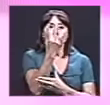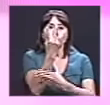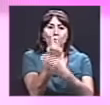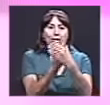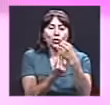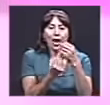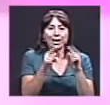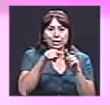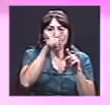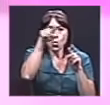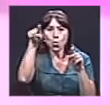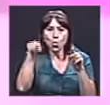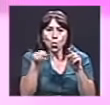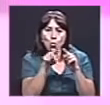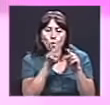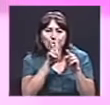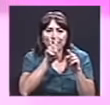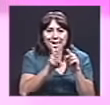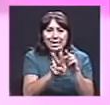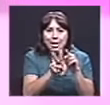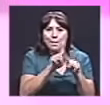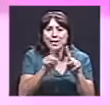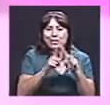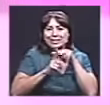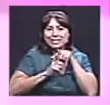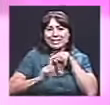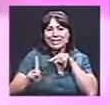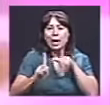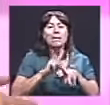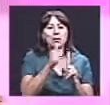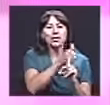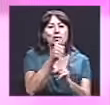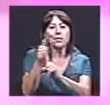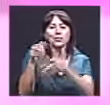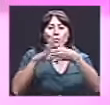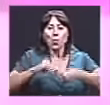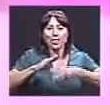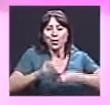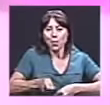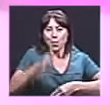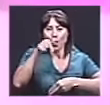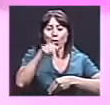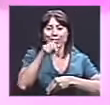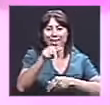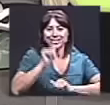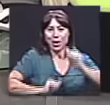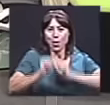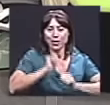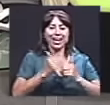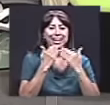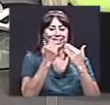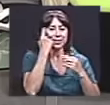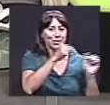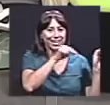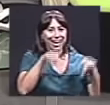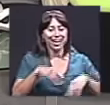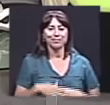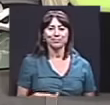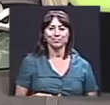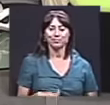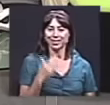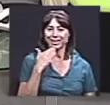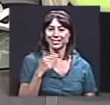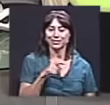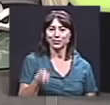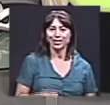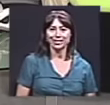cubo que tratan de escapar, pero dejemos que sean ellos mismos quienes nos cuenten un poco sobre la obra. Muchas gracias por estar acá. Gracias a ustedes.